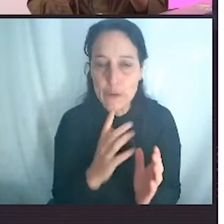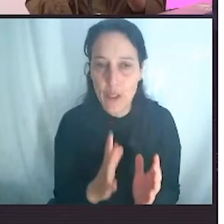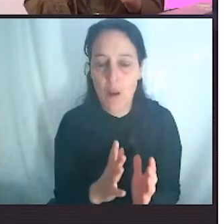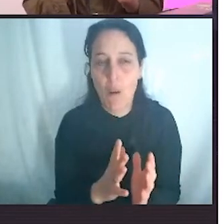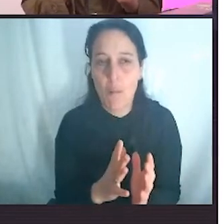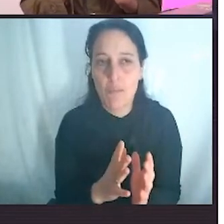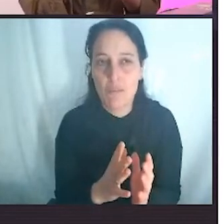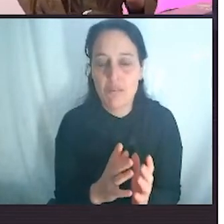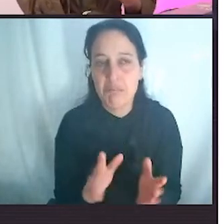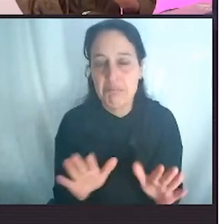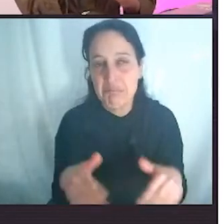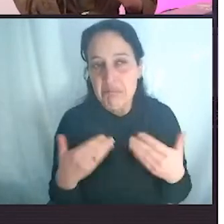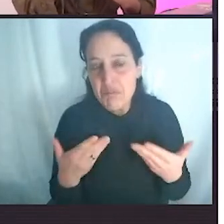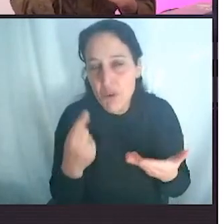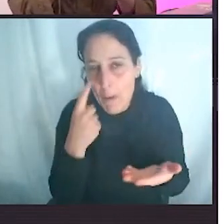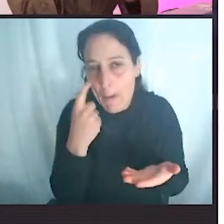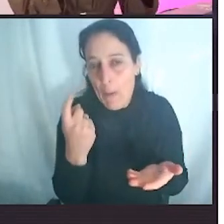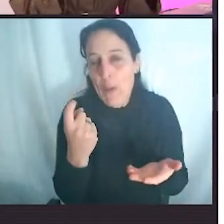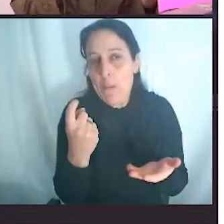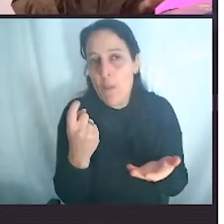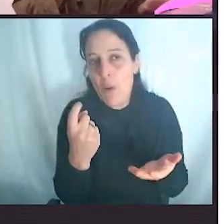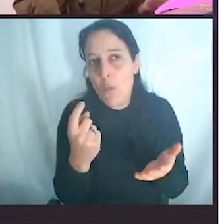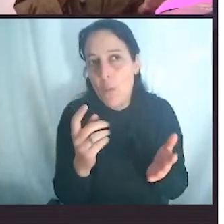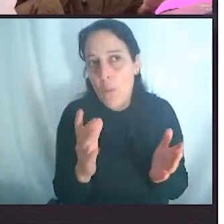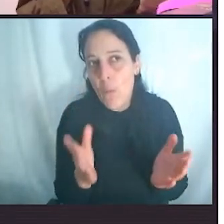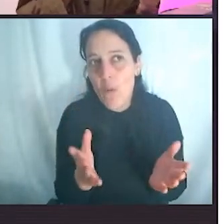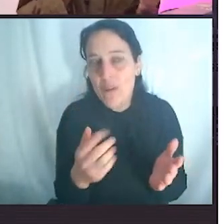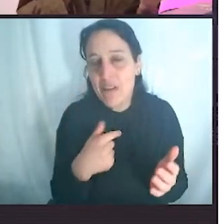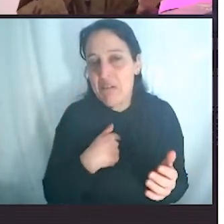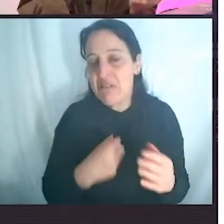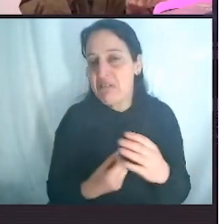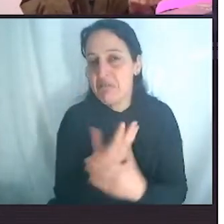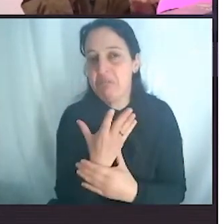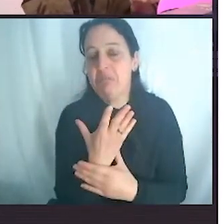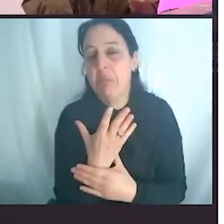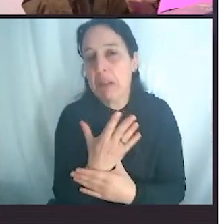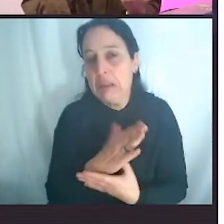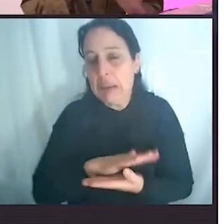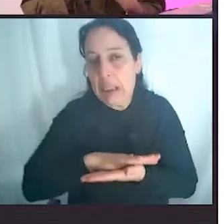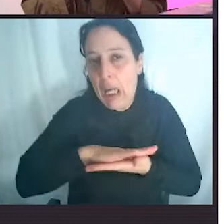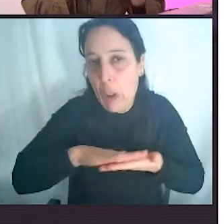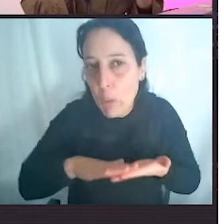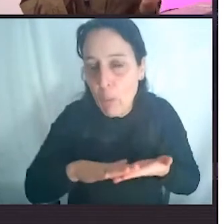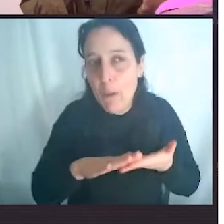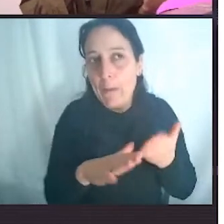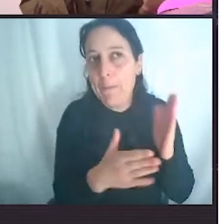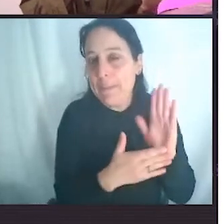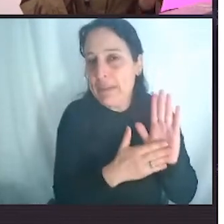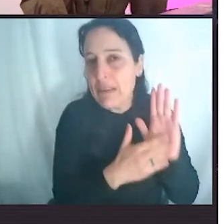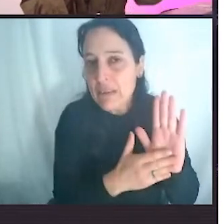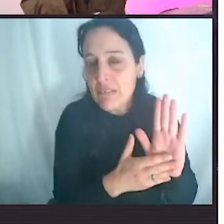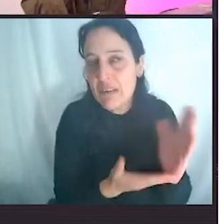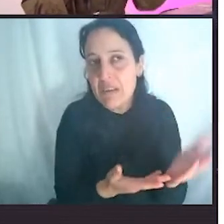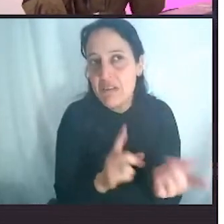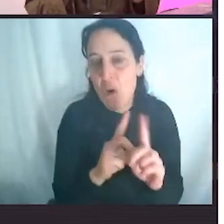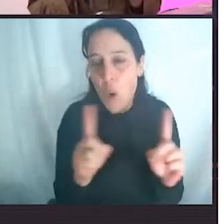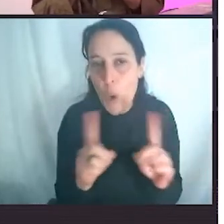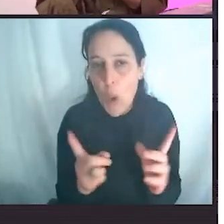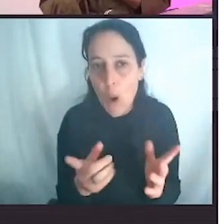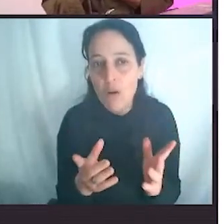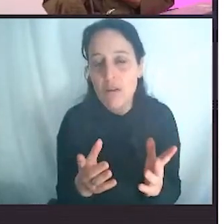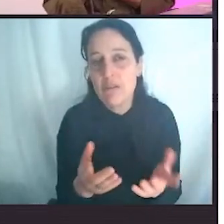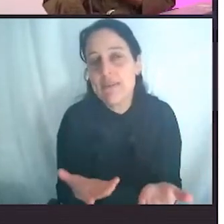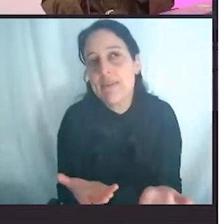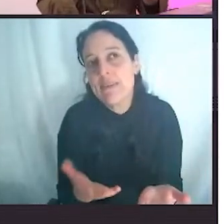tampoco podíamos ser nosotros los que íbamos a inventar una nueva certificación. Desde Amplastify tenemos muchas ganas de probar el problema, pero no nos creemos que